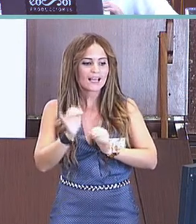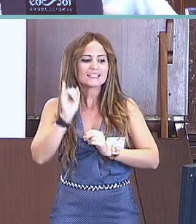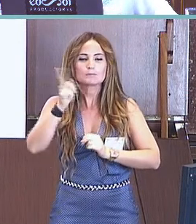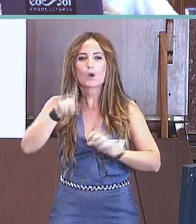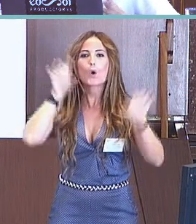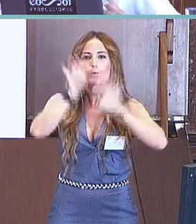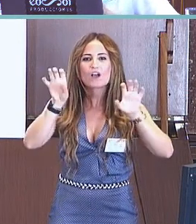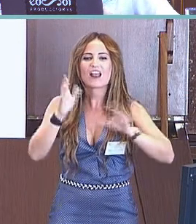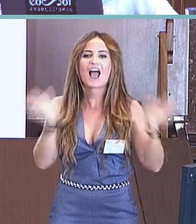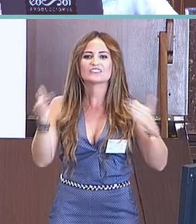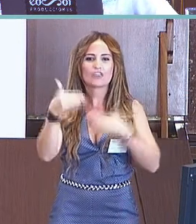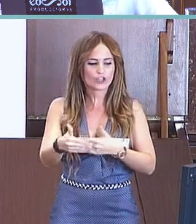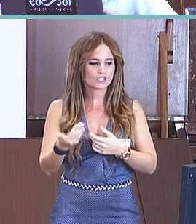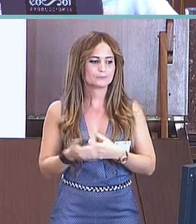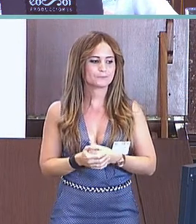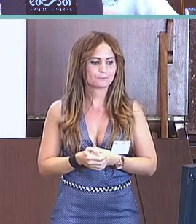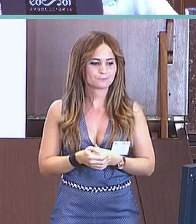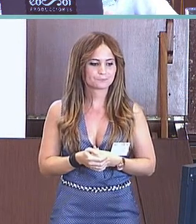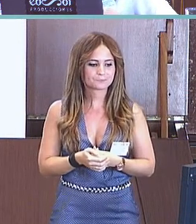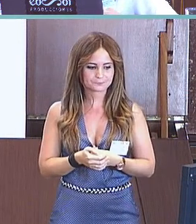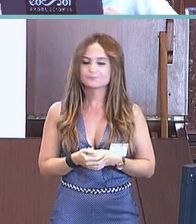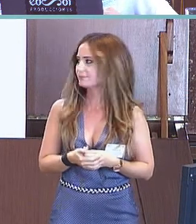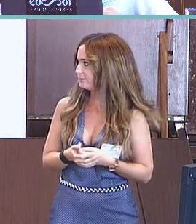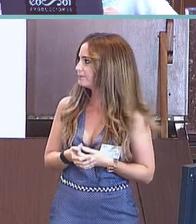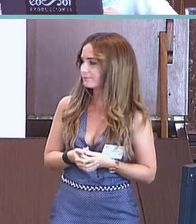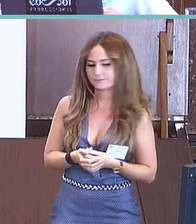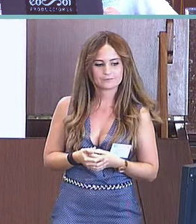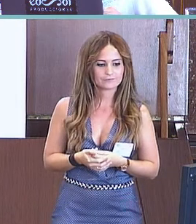y el vocabulario que corresponde a muebles y habitaciones.